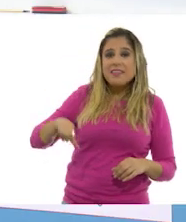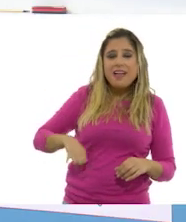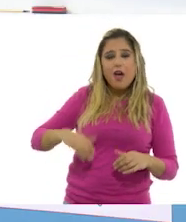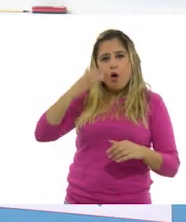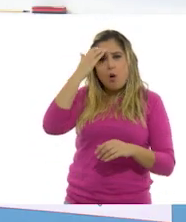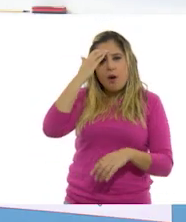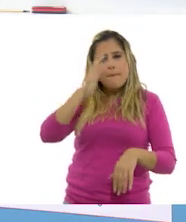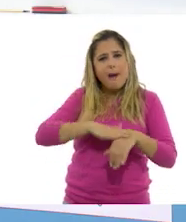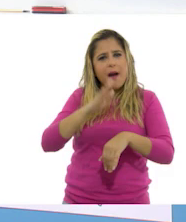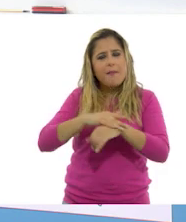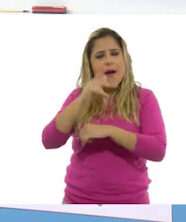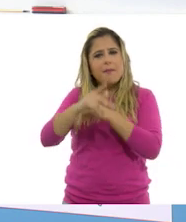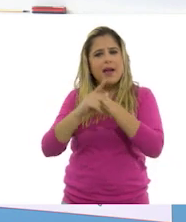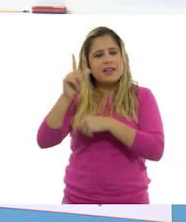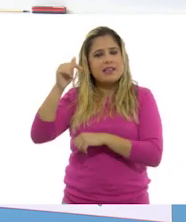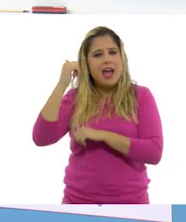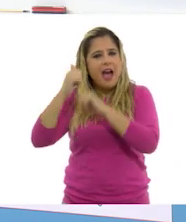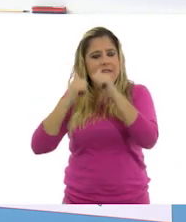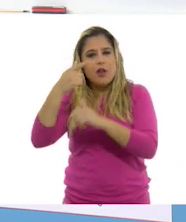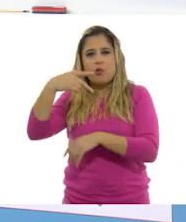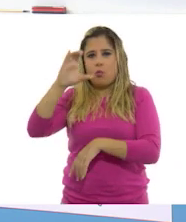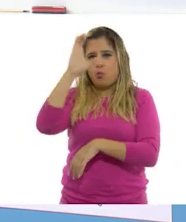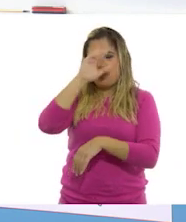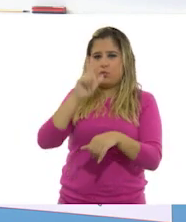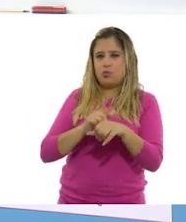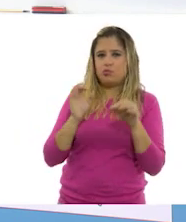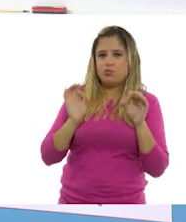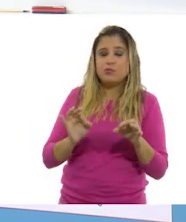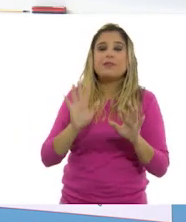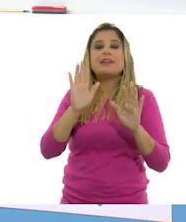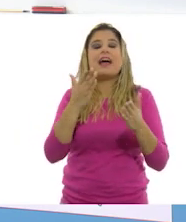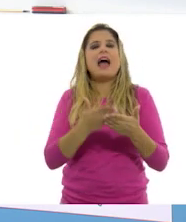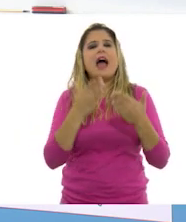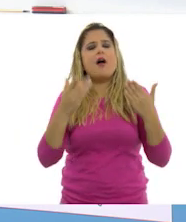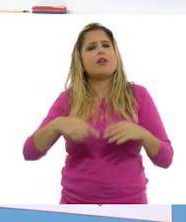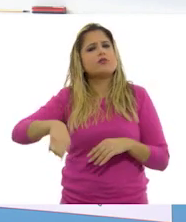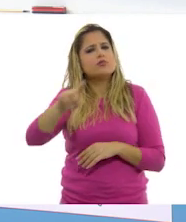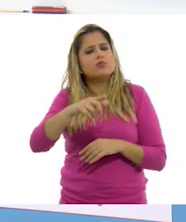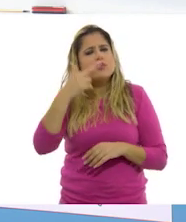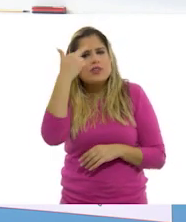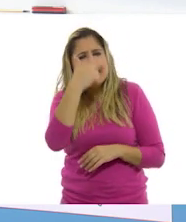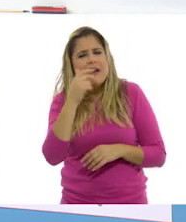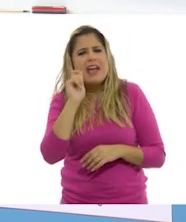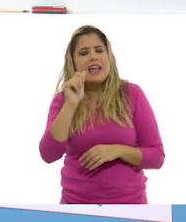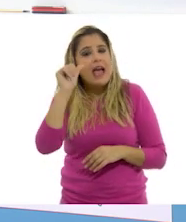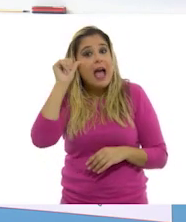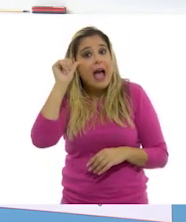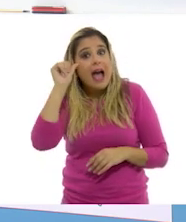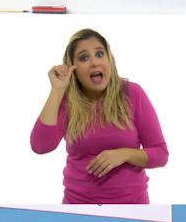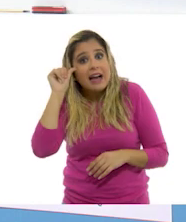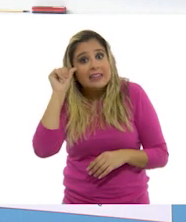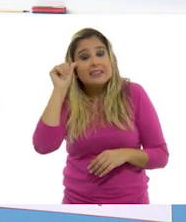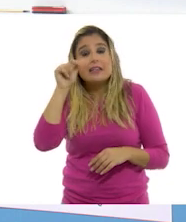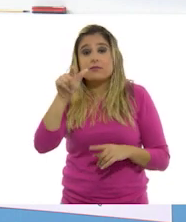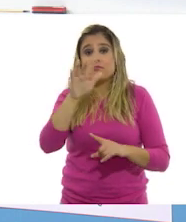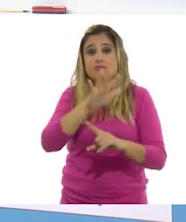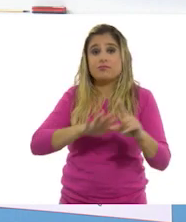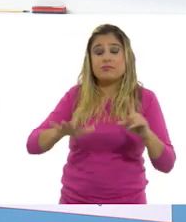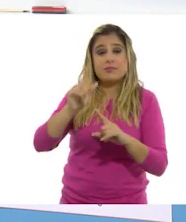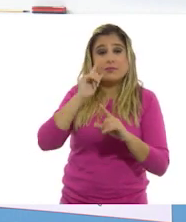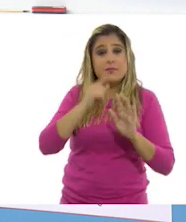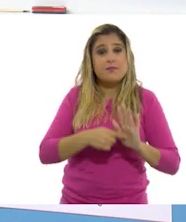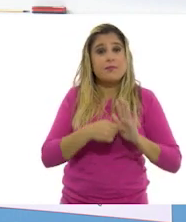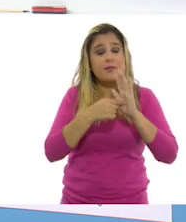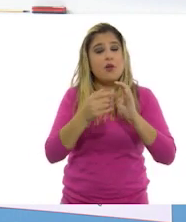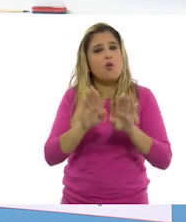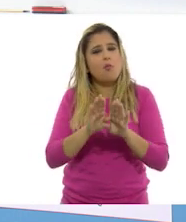conocer sobre los países de África y su cultura. Ahora, revisemos Asia, que al igual que los demás continentes, presentan